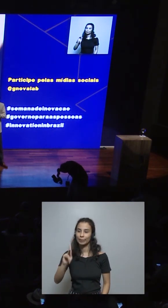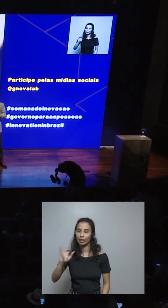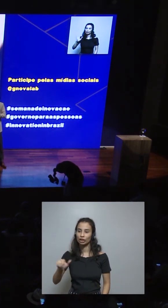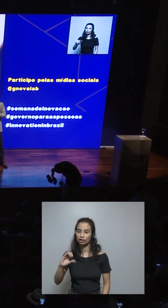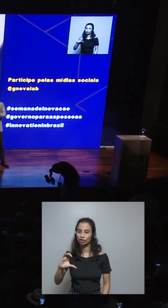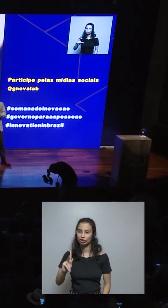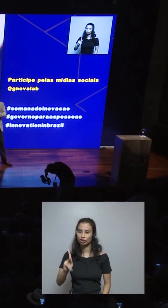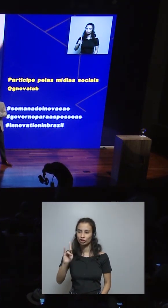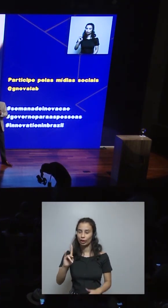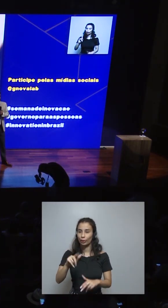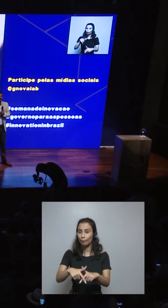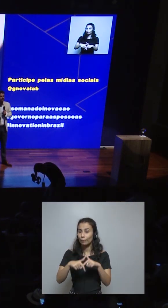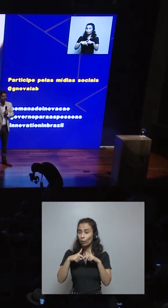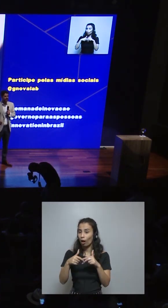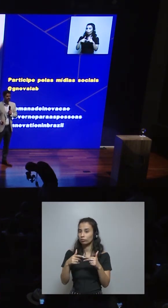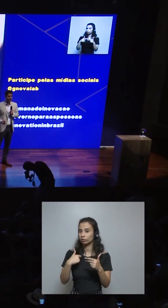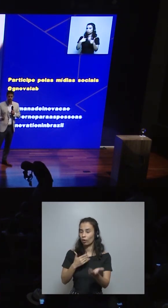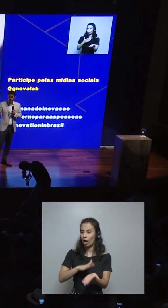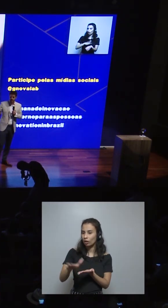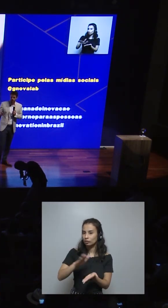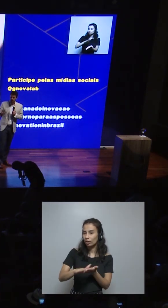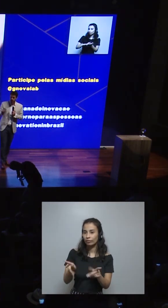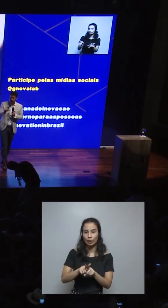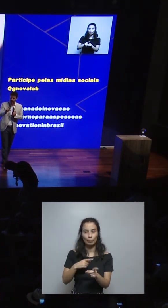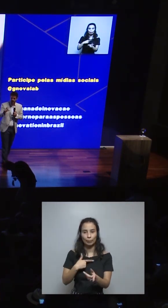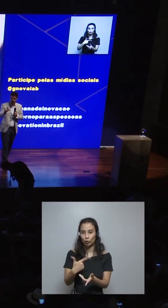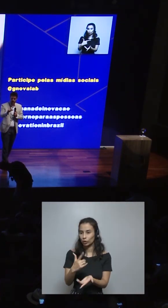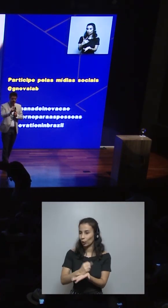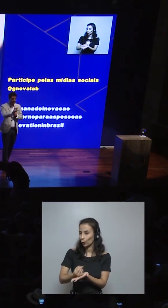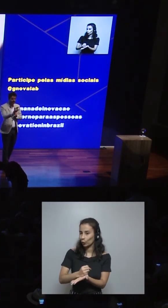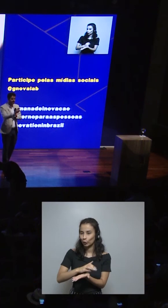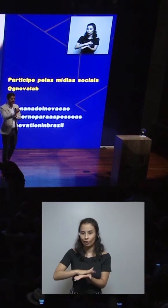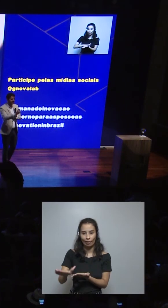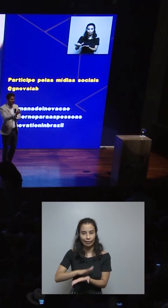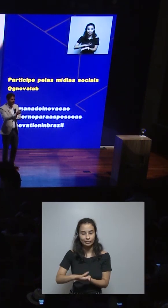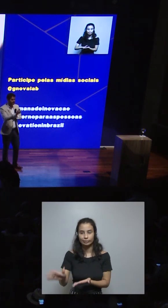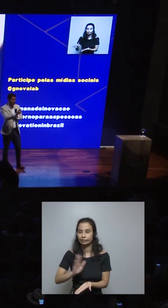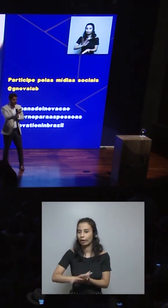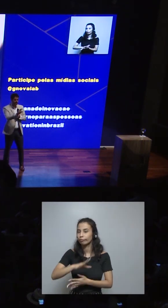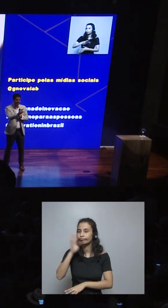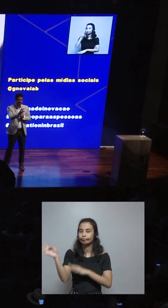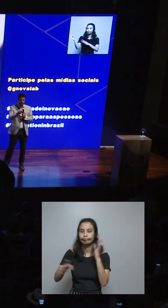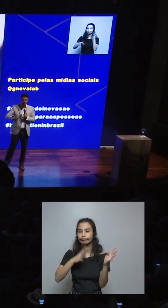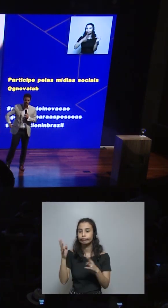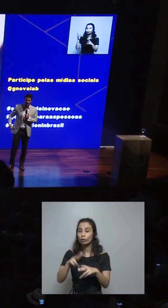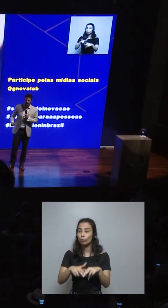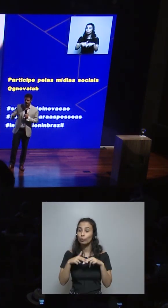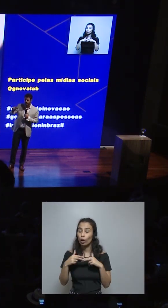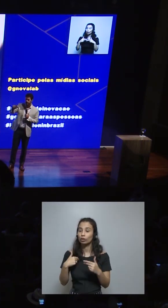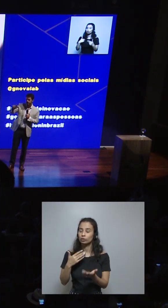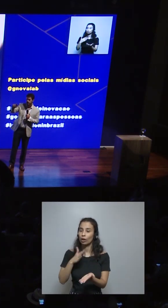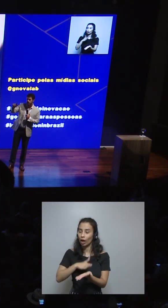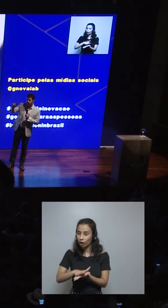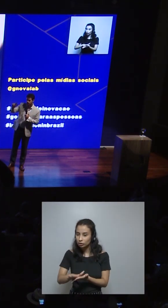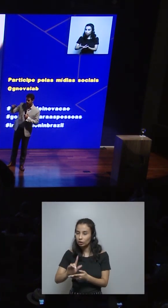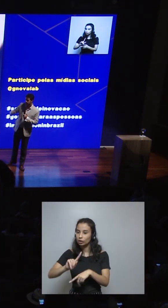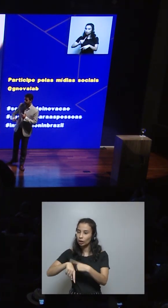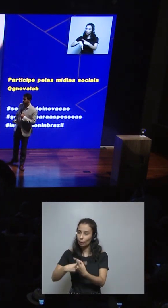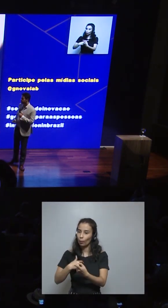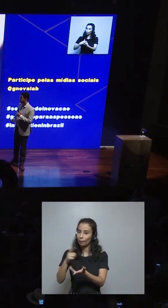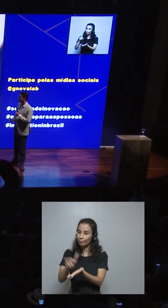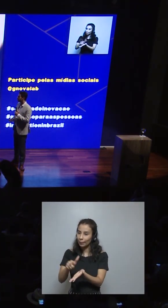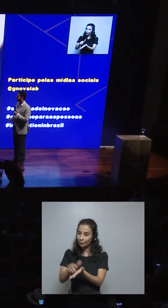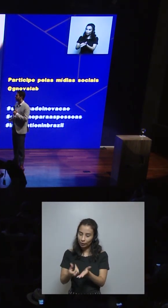mucho y luego no tiene control sobre lo que gasta, mismo que coleccione los